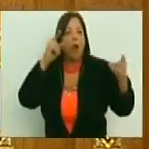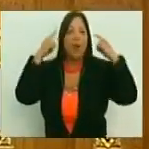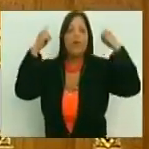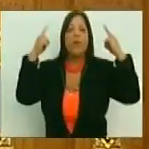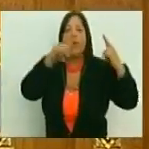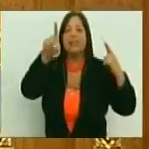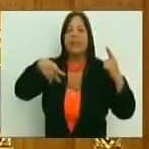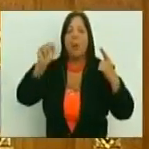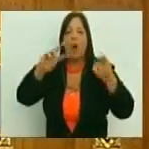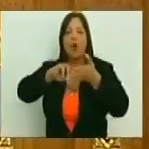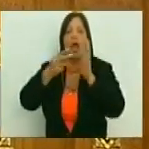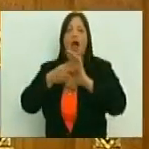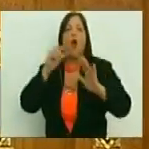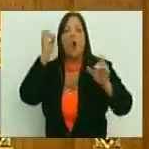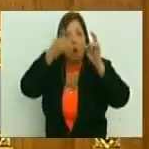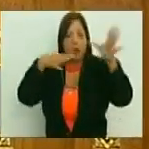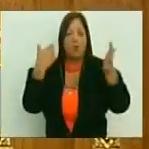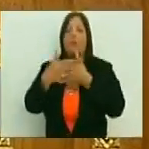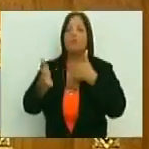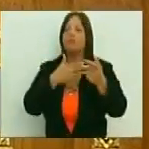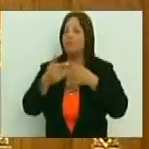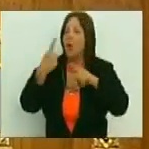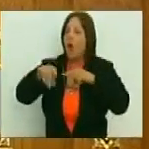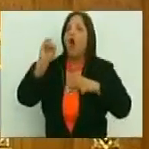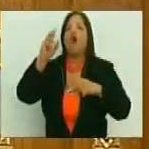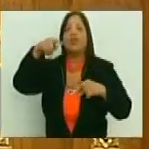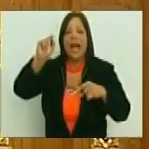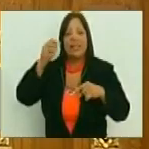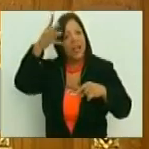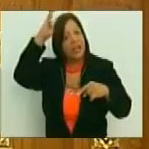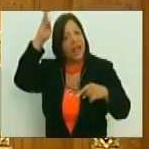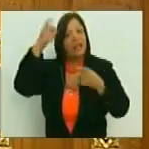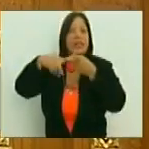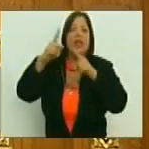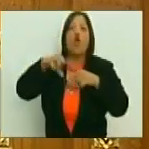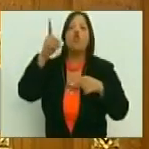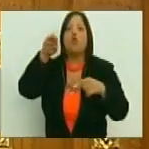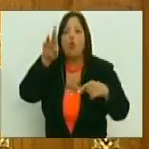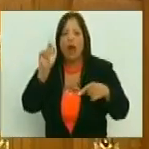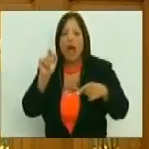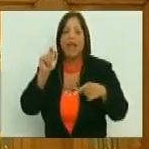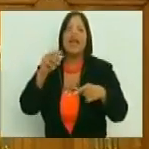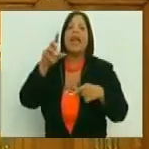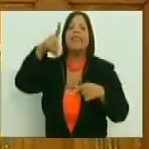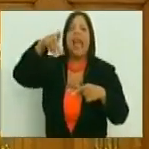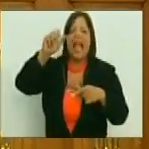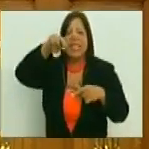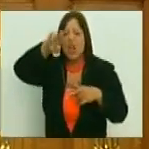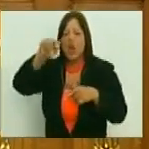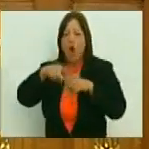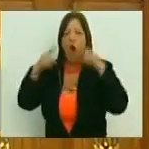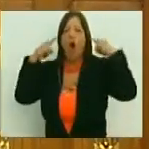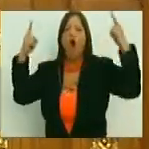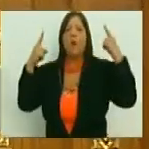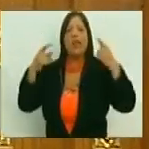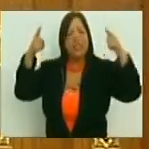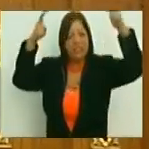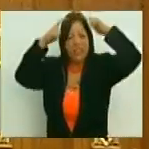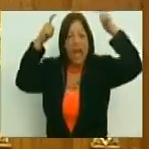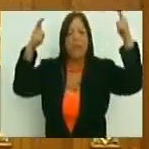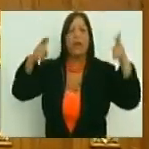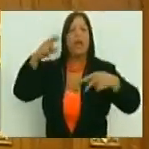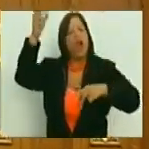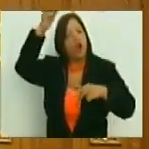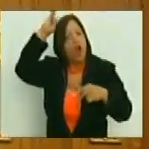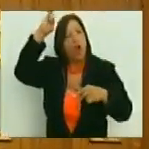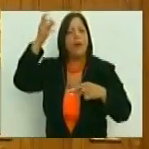Zamora, por Huaycaipuro, esto es por Eliecero Taiza, esto es por Ricardo Durán, esto es por Danilo Anderson, esto es por Hugo Chávez y esto es por